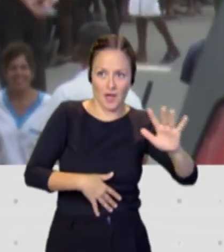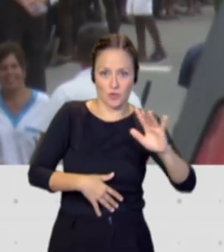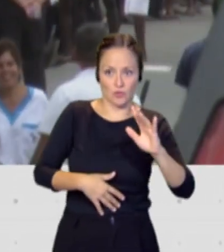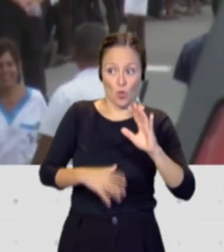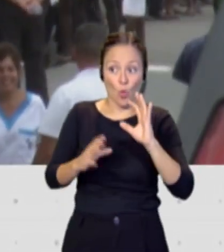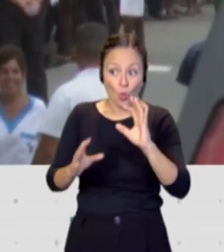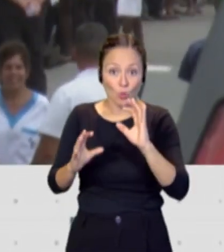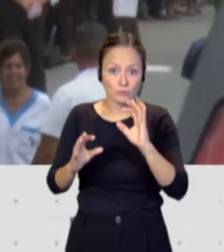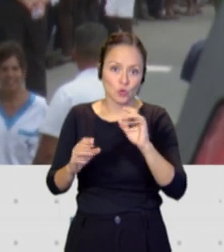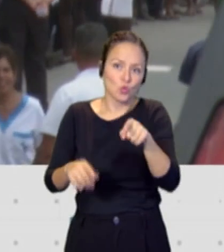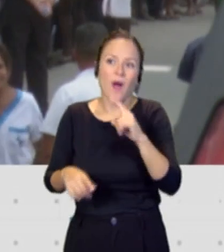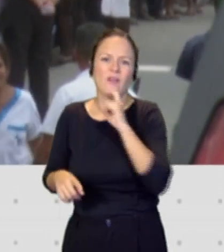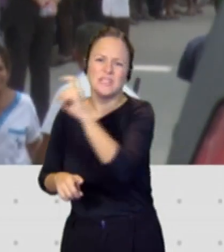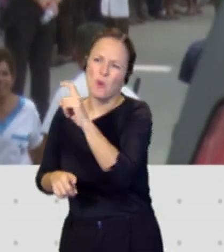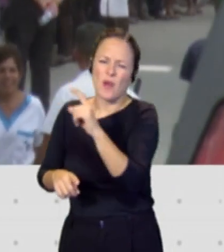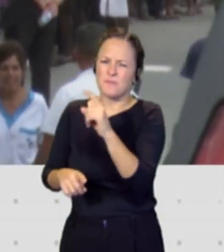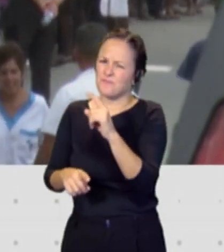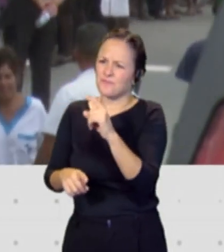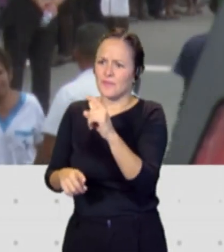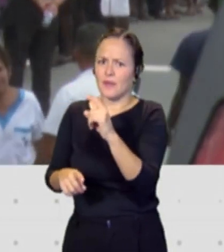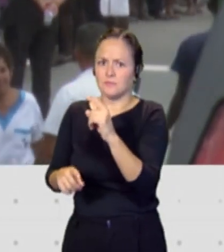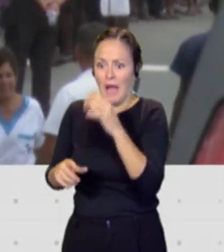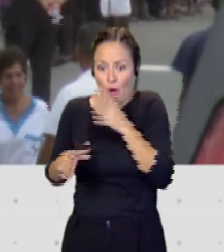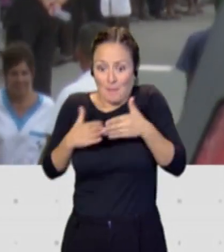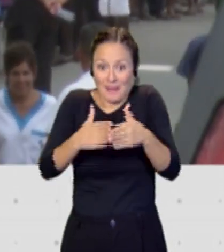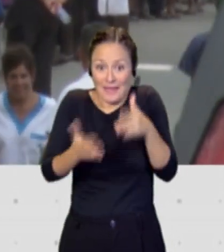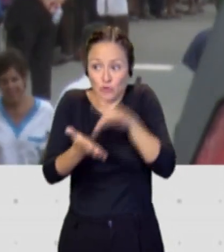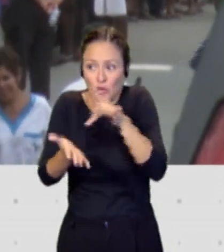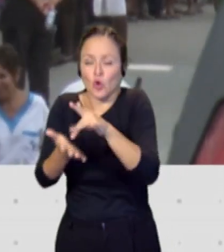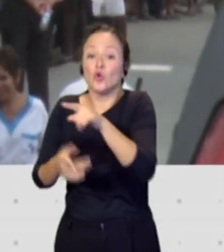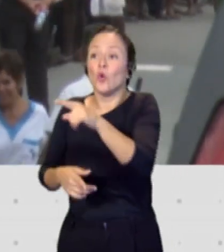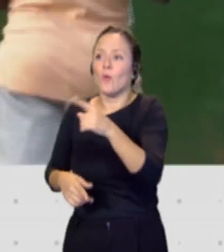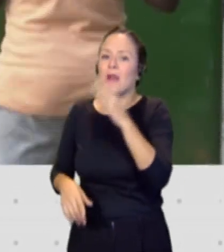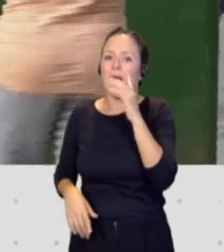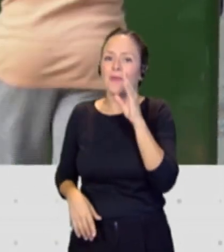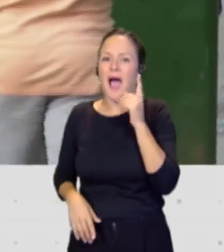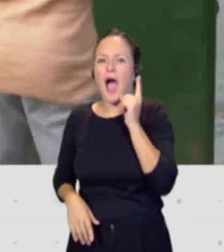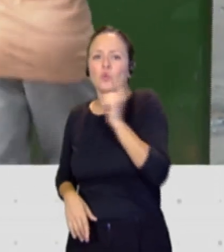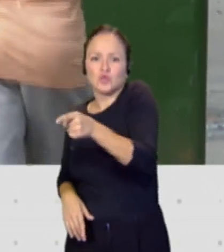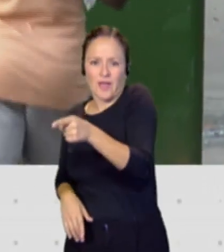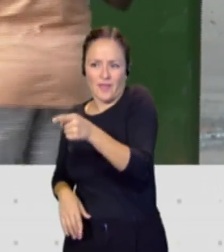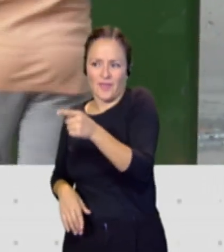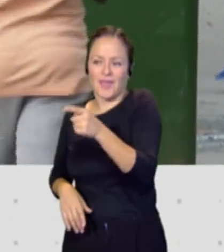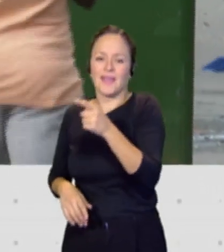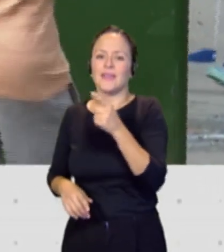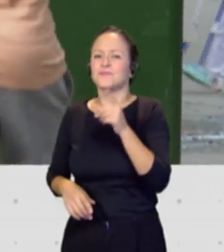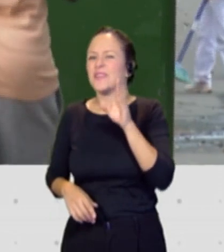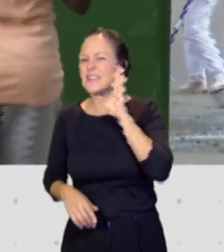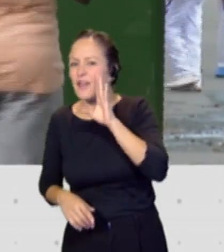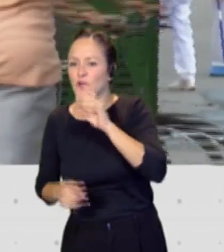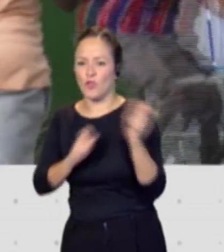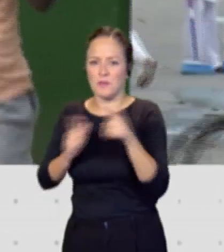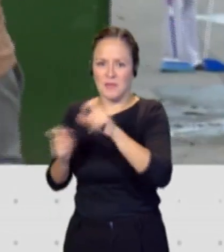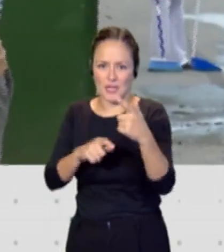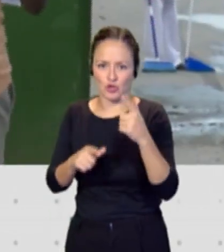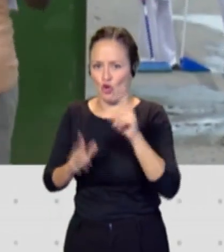por tráfico de inmigrantes y fomento de la inmigración ilegal en 2017, a raíz de ahí publica un libro